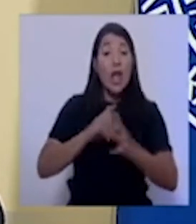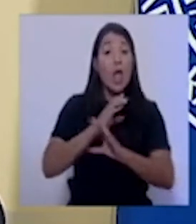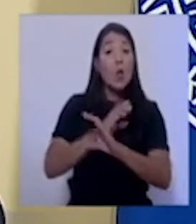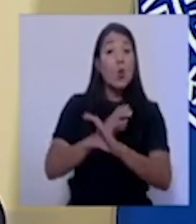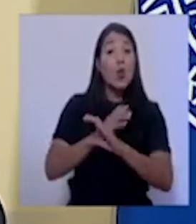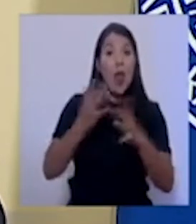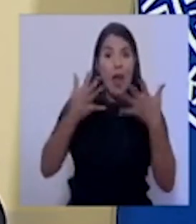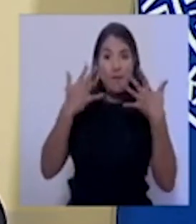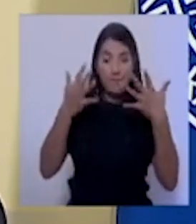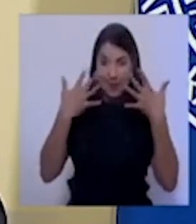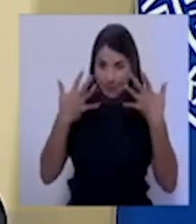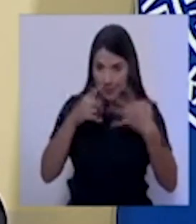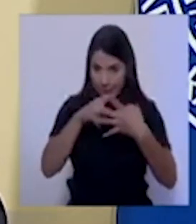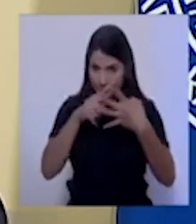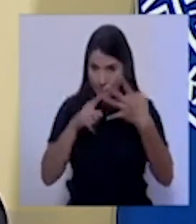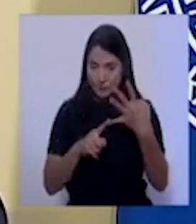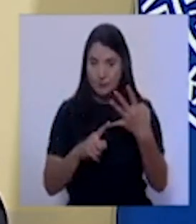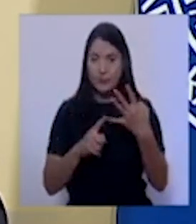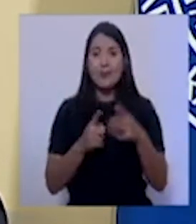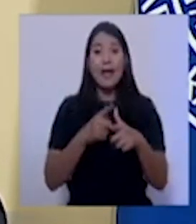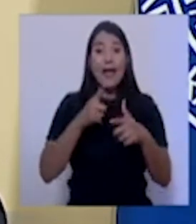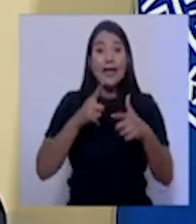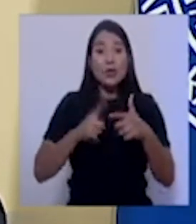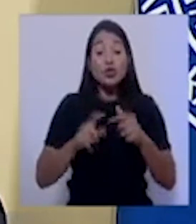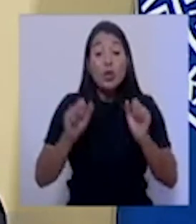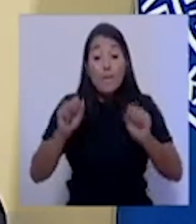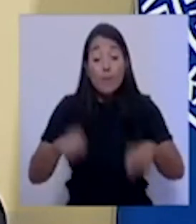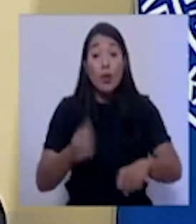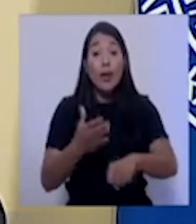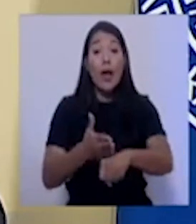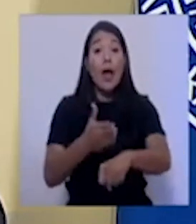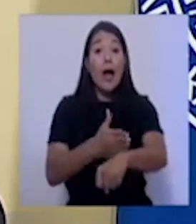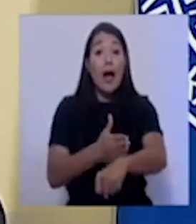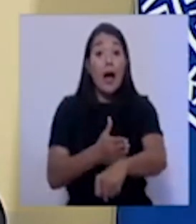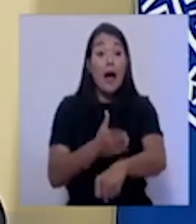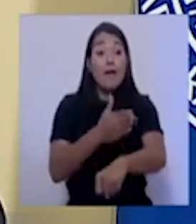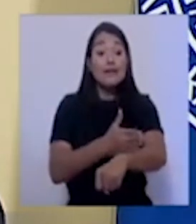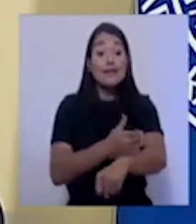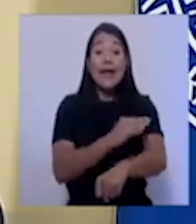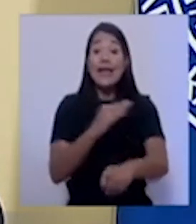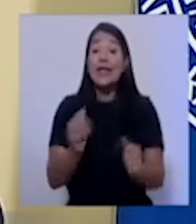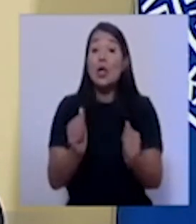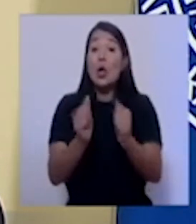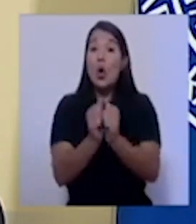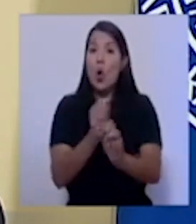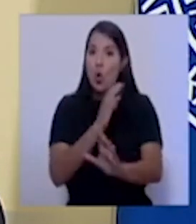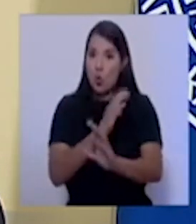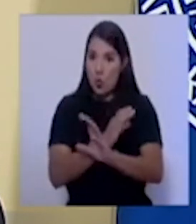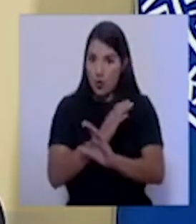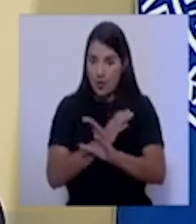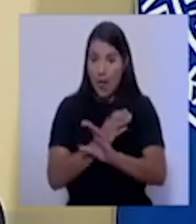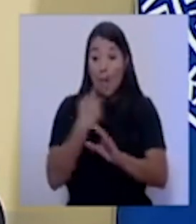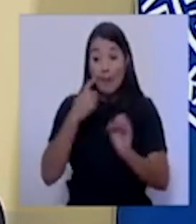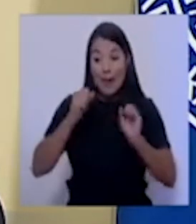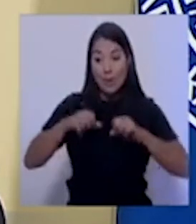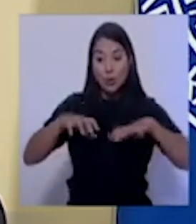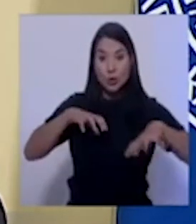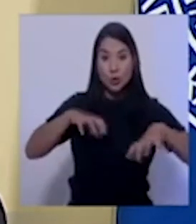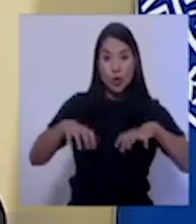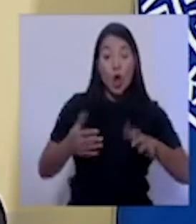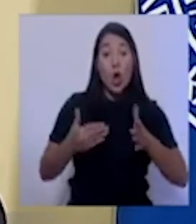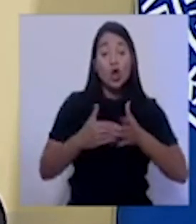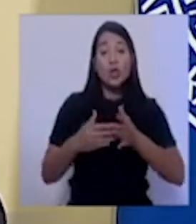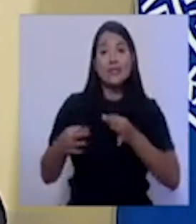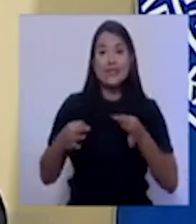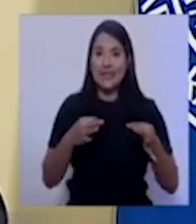justo el tema de dar pasos graduales y cuidadosos en términos de apertura de la industria turística se